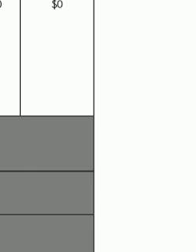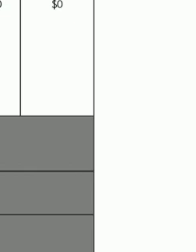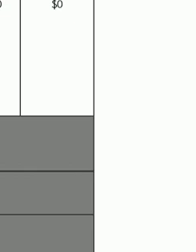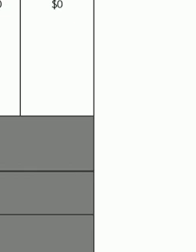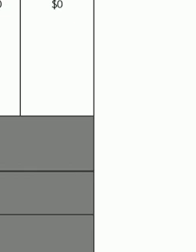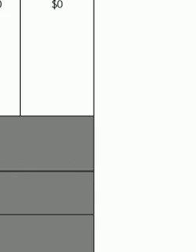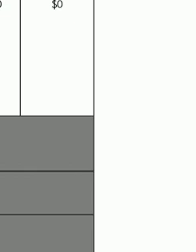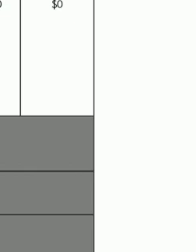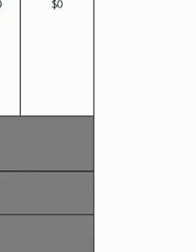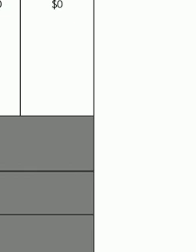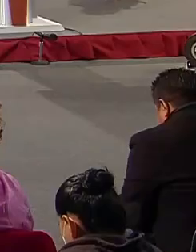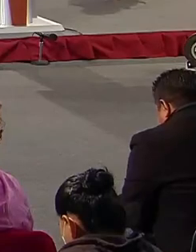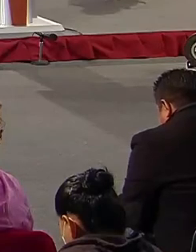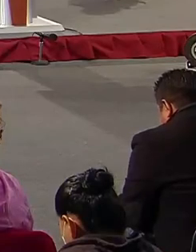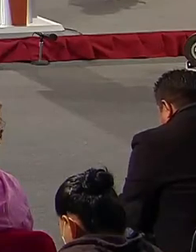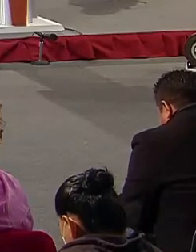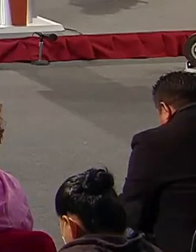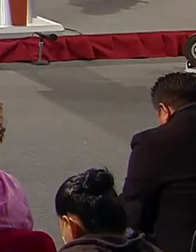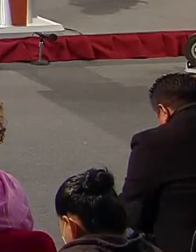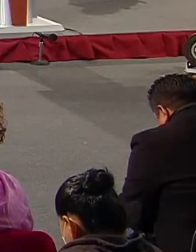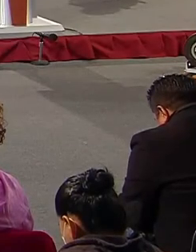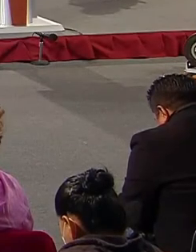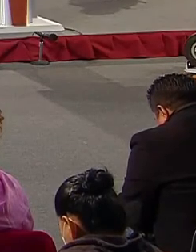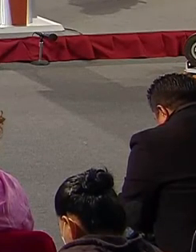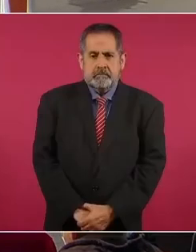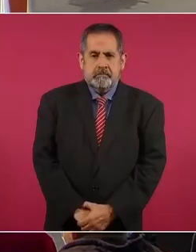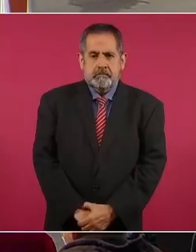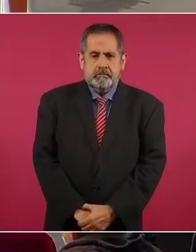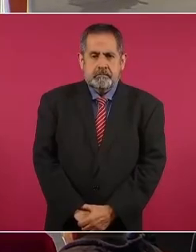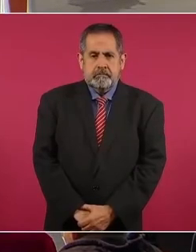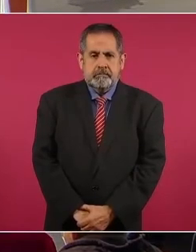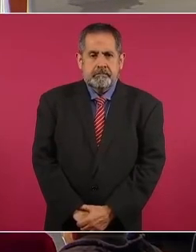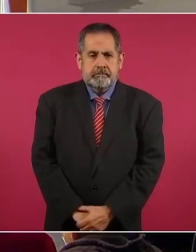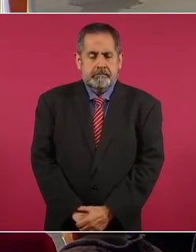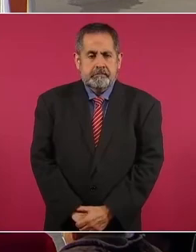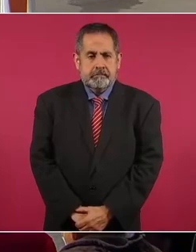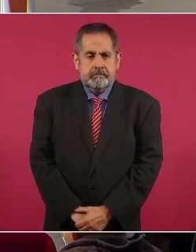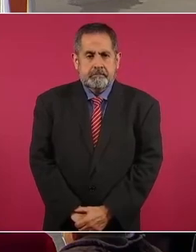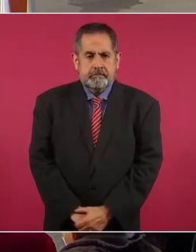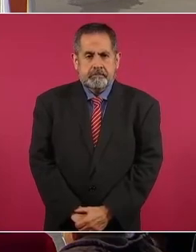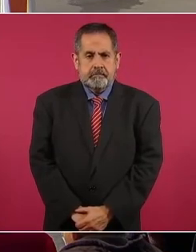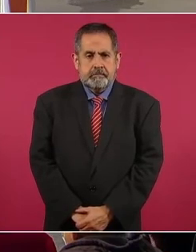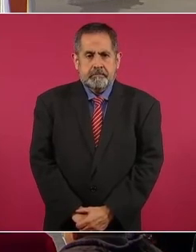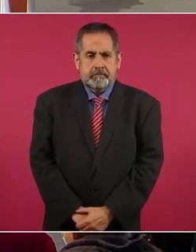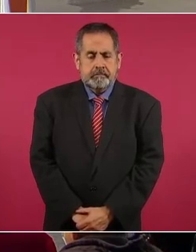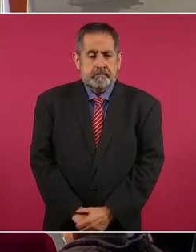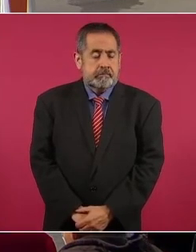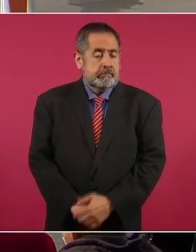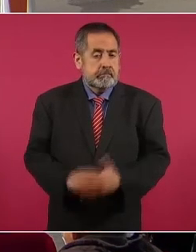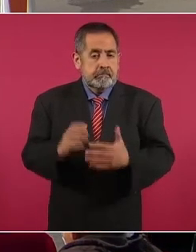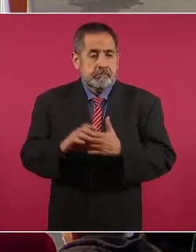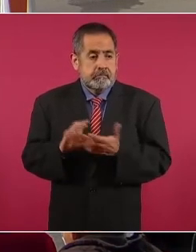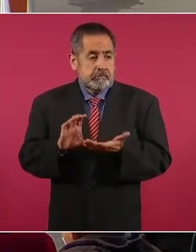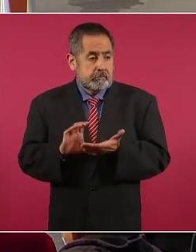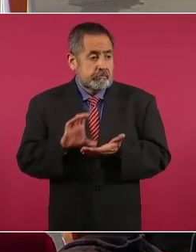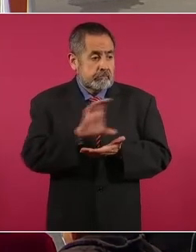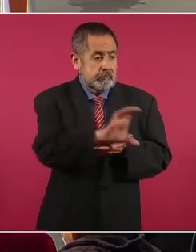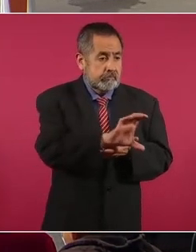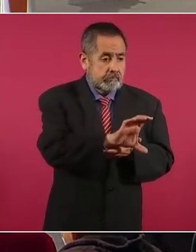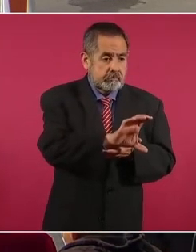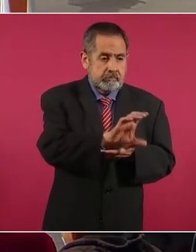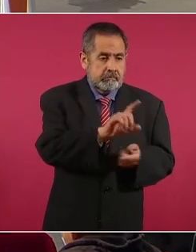porque si no, no llega o llega con moche.